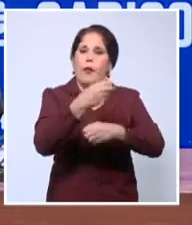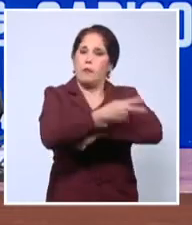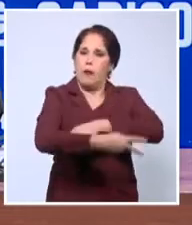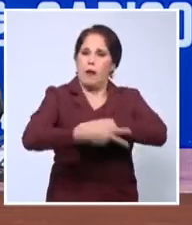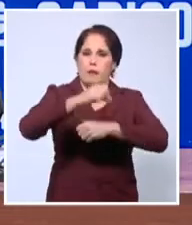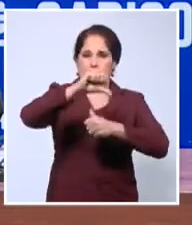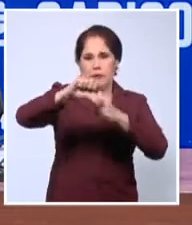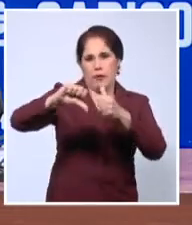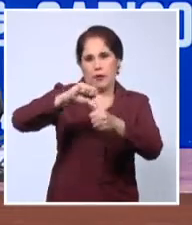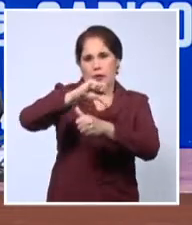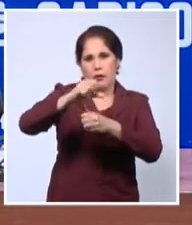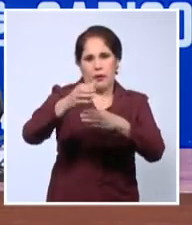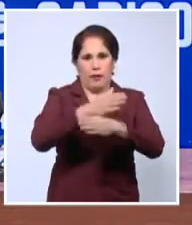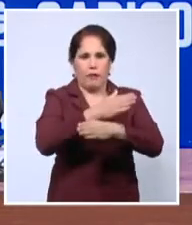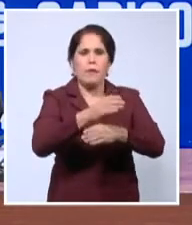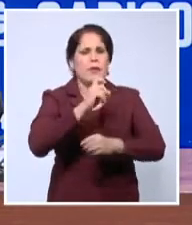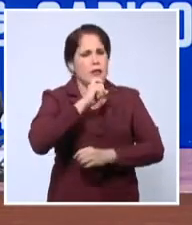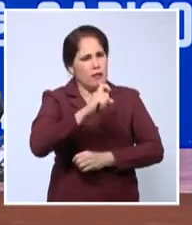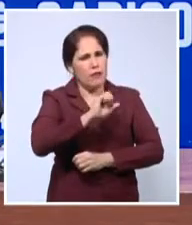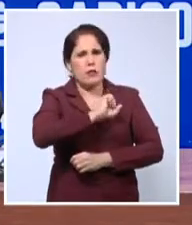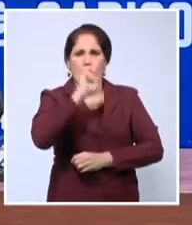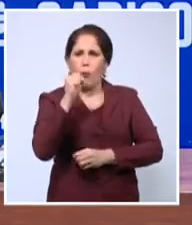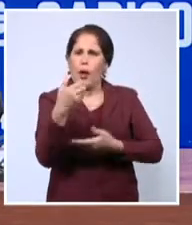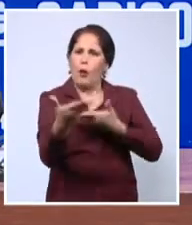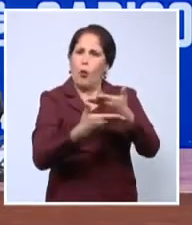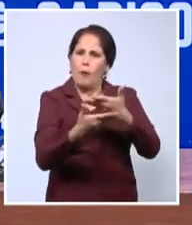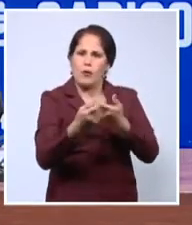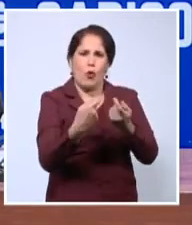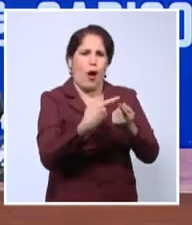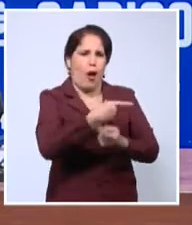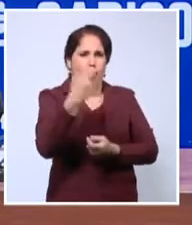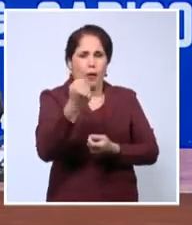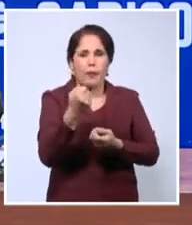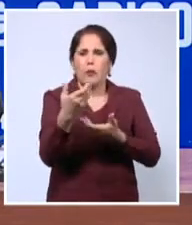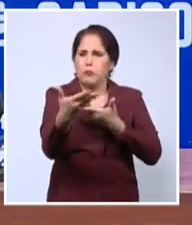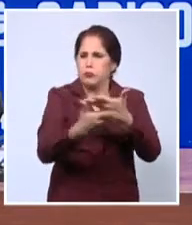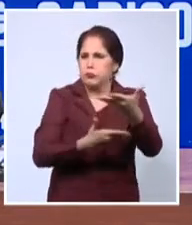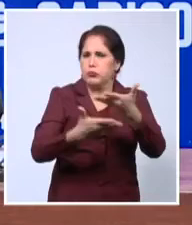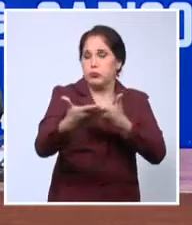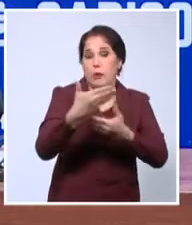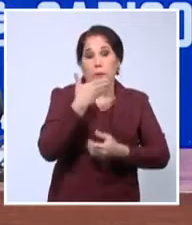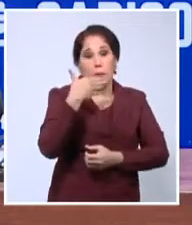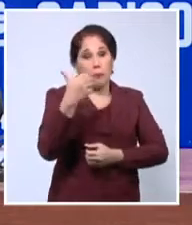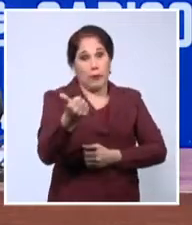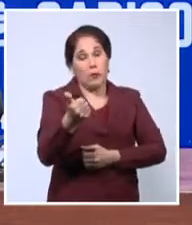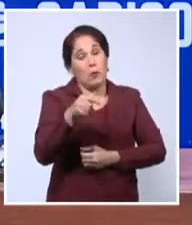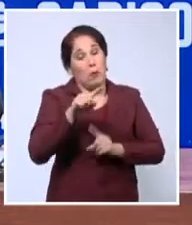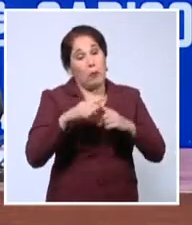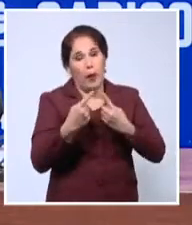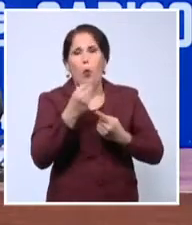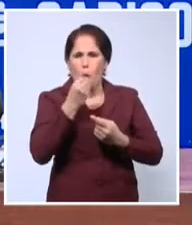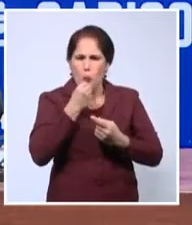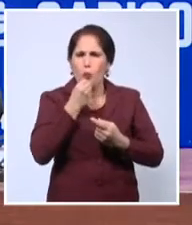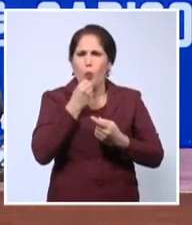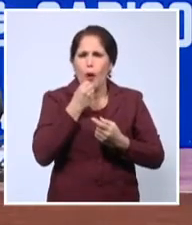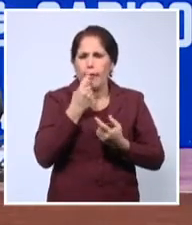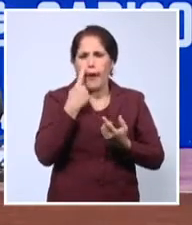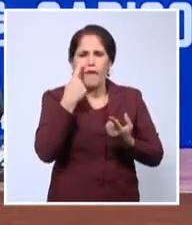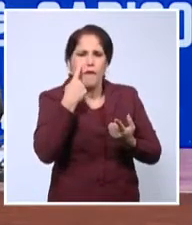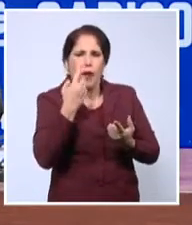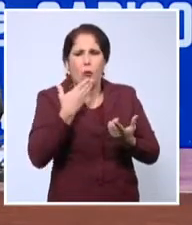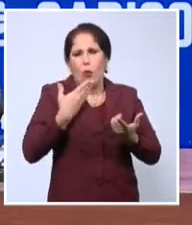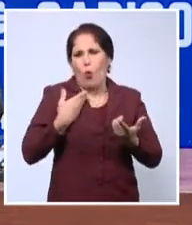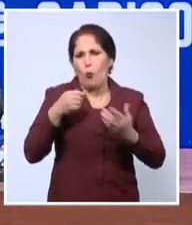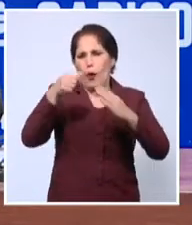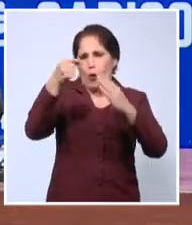Sabemos que resulta difícil lograr un comercio fluido y mutuamente beneficioso, pero podemos identificar los nichos